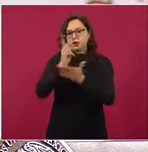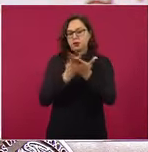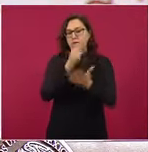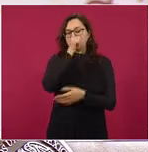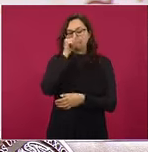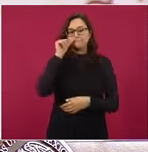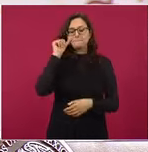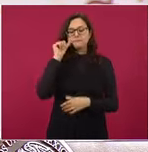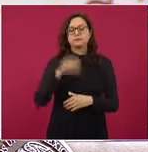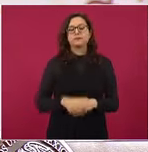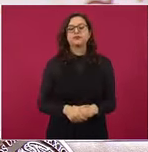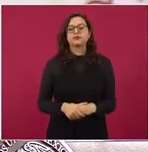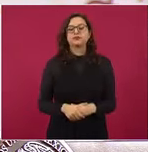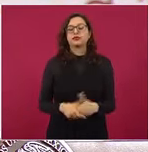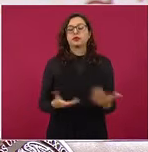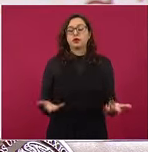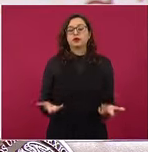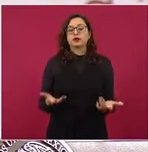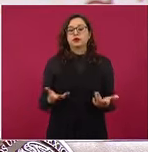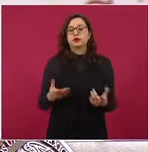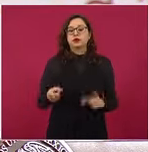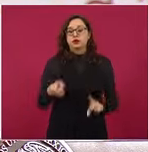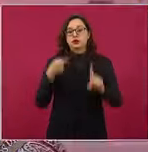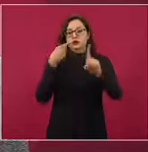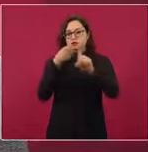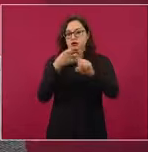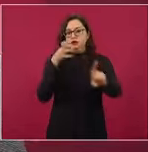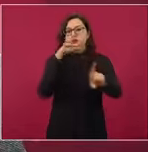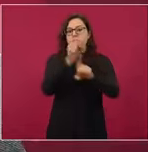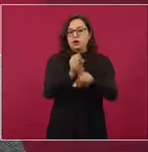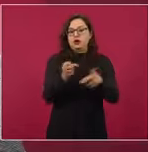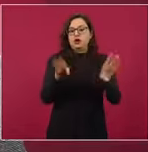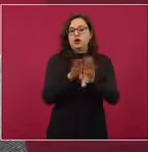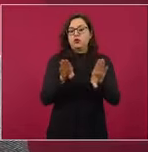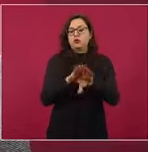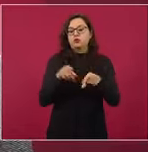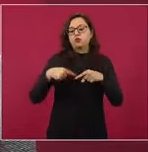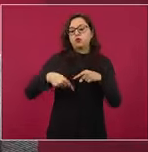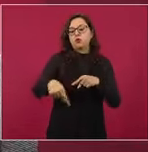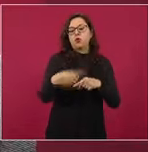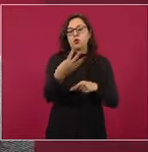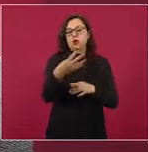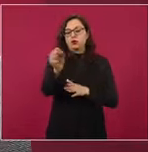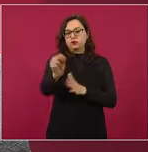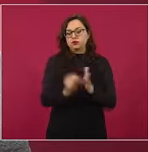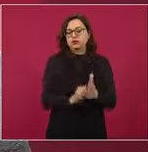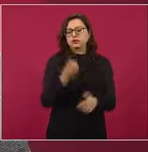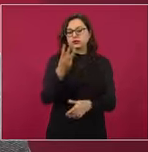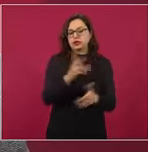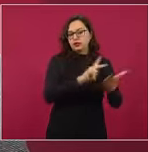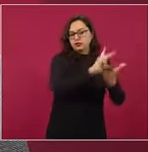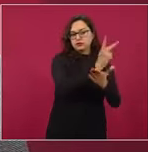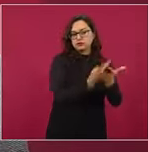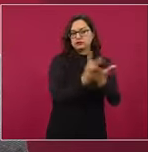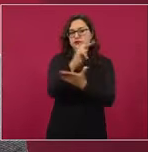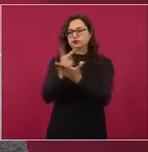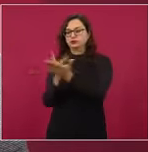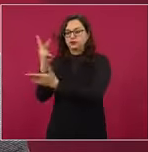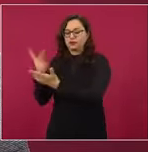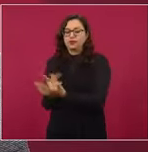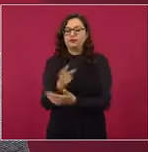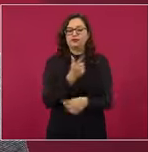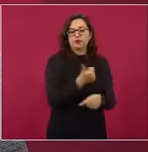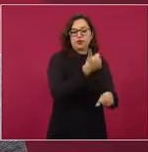las que la Coordinación Nacional de Becas llegará en el primer cuatrimestre del año en sus tres programas. En el programa de Educación